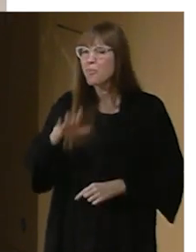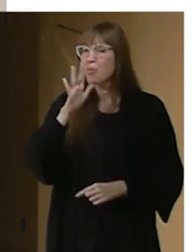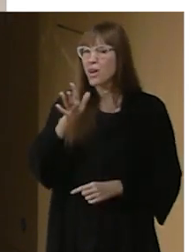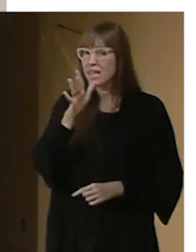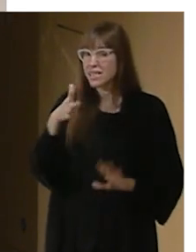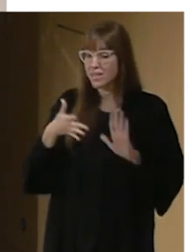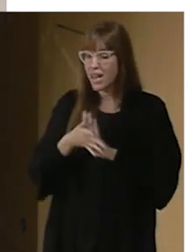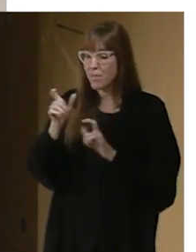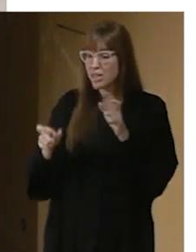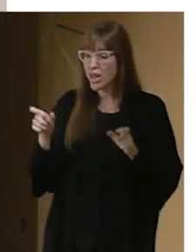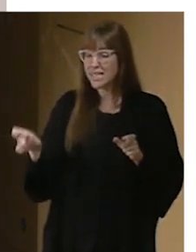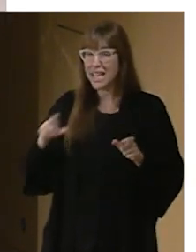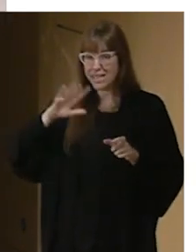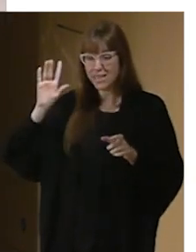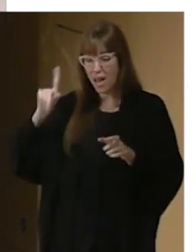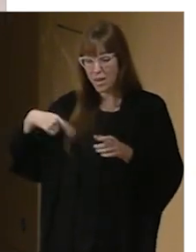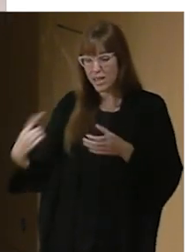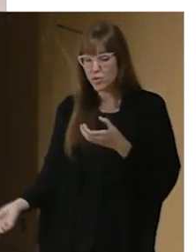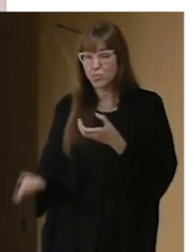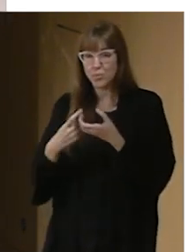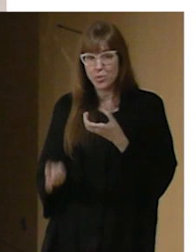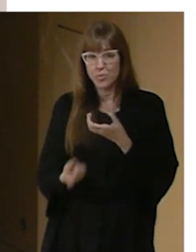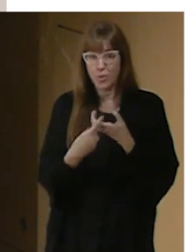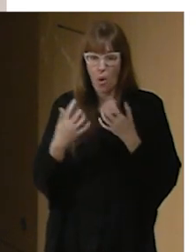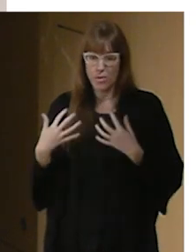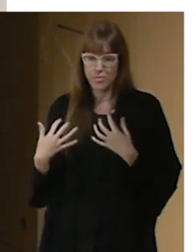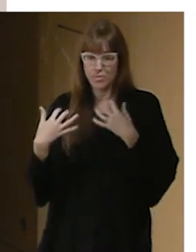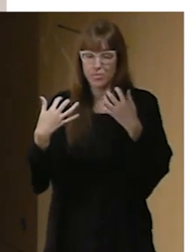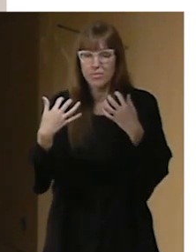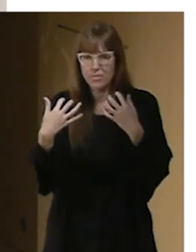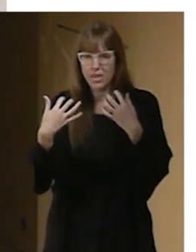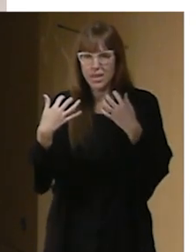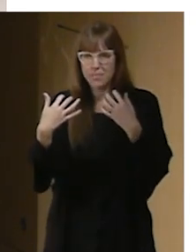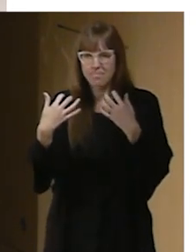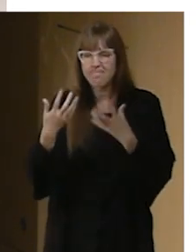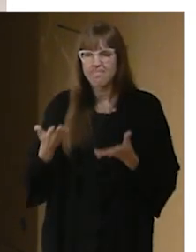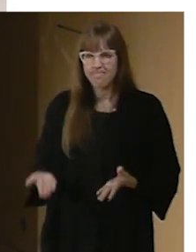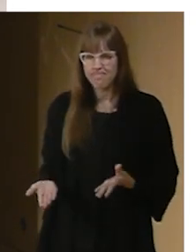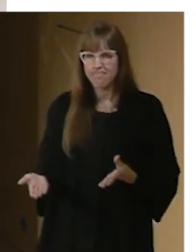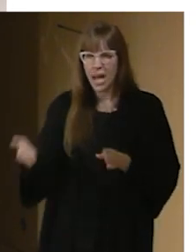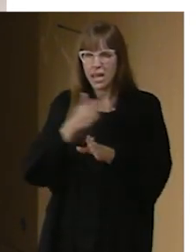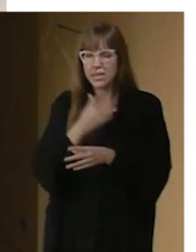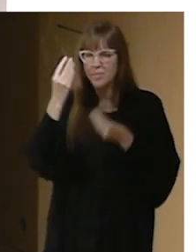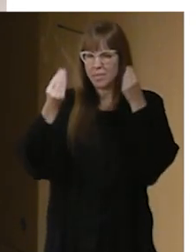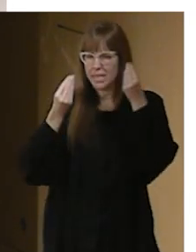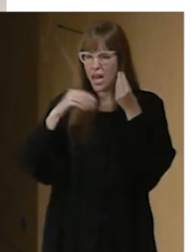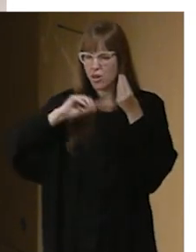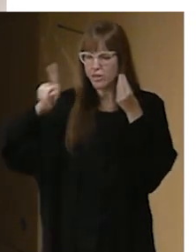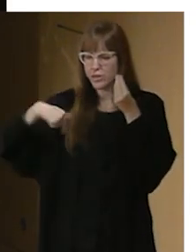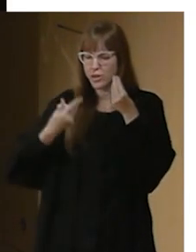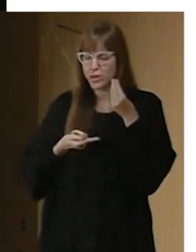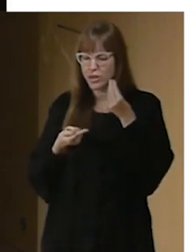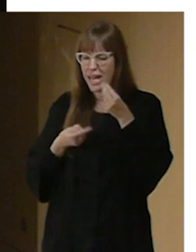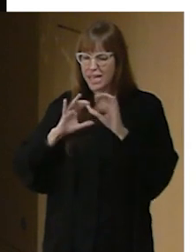que asistimos a los espectáculos y que nos tenemos que replantear la manera en la que nosotros asistimos al